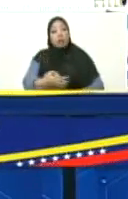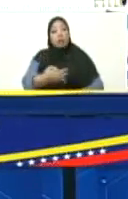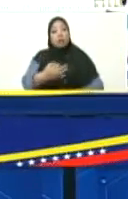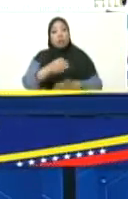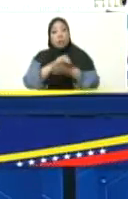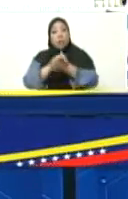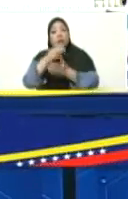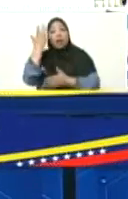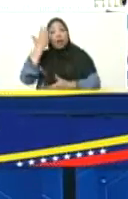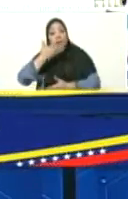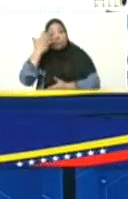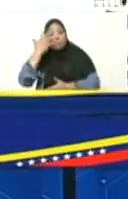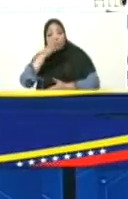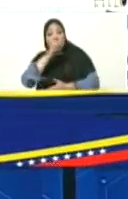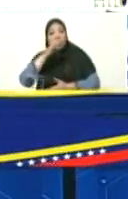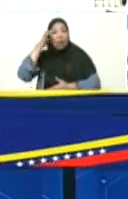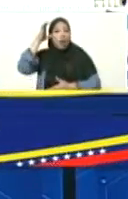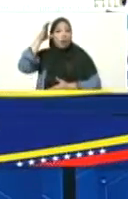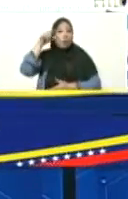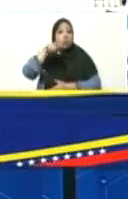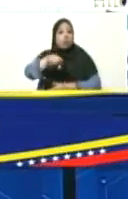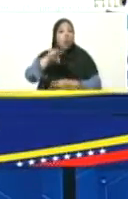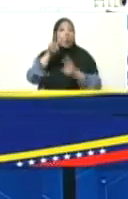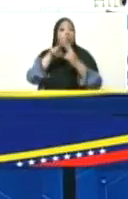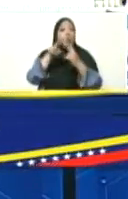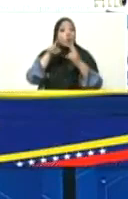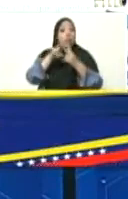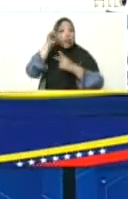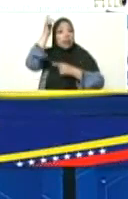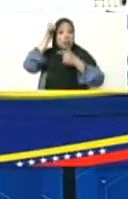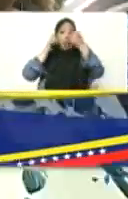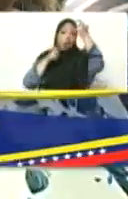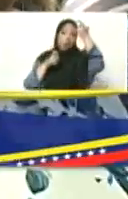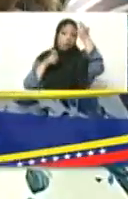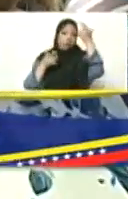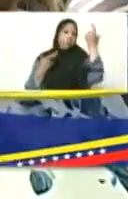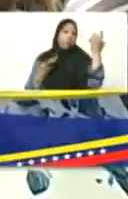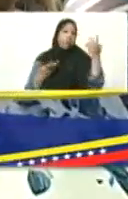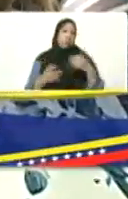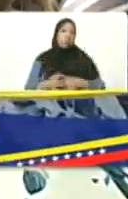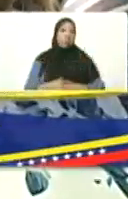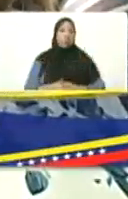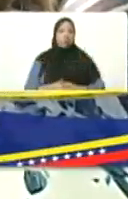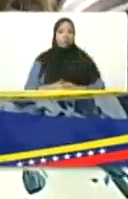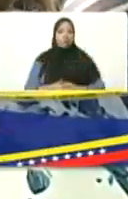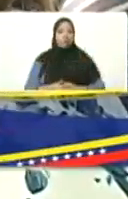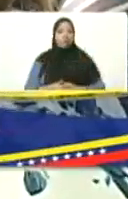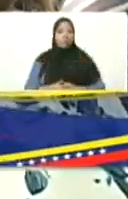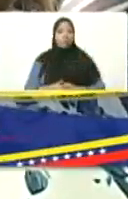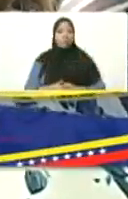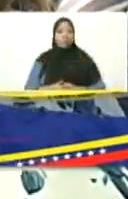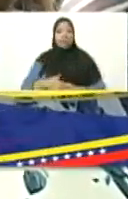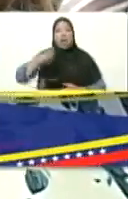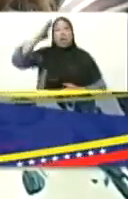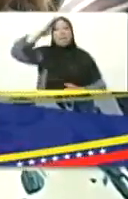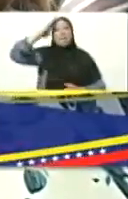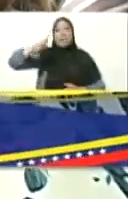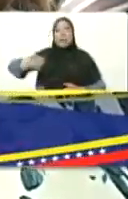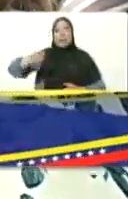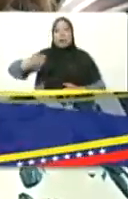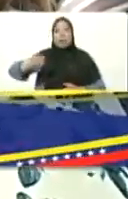Tú que conociste también a nuestro comandante Chávez. Desde la academia militar,